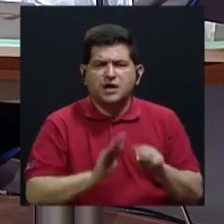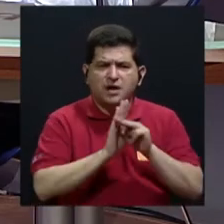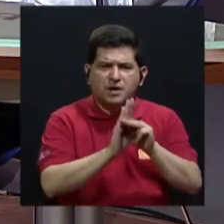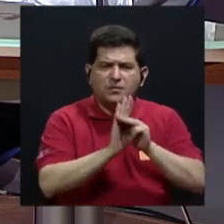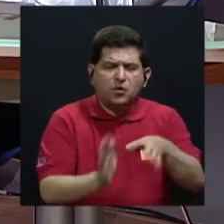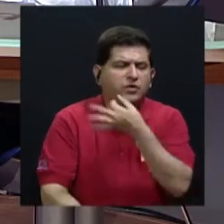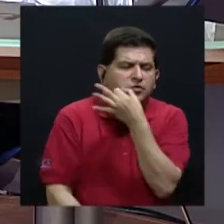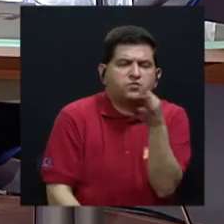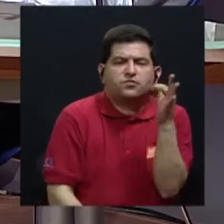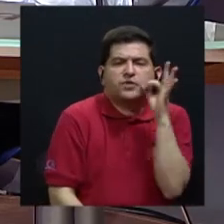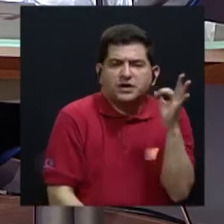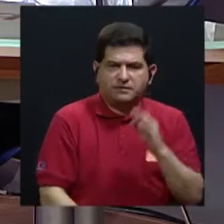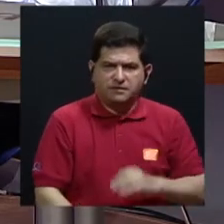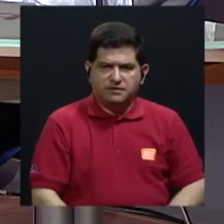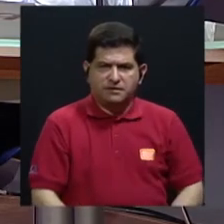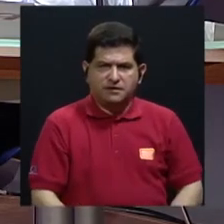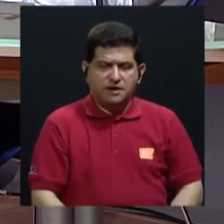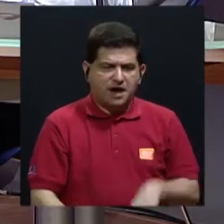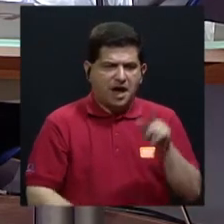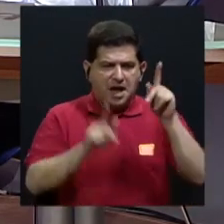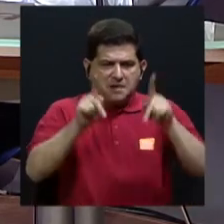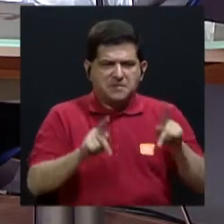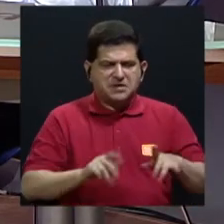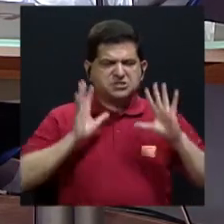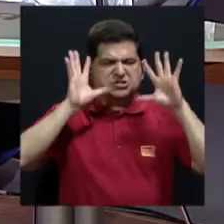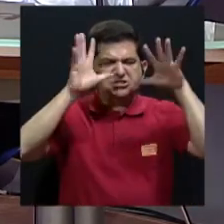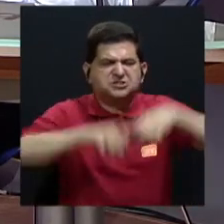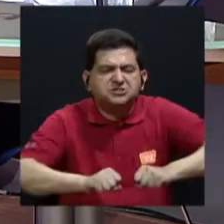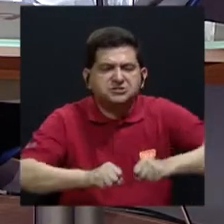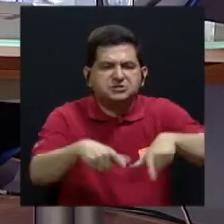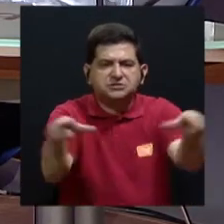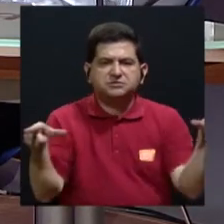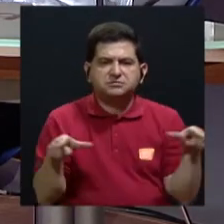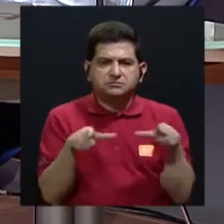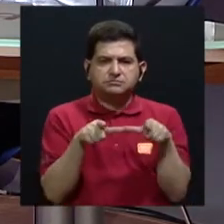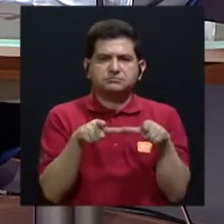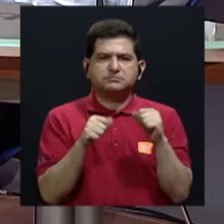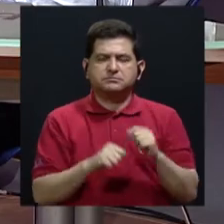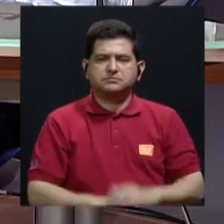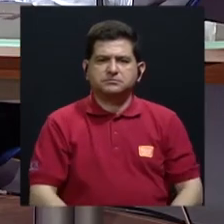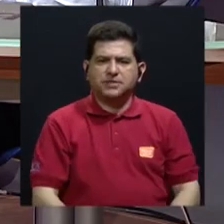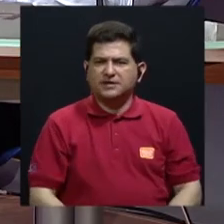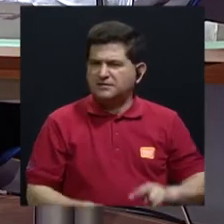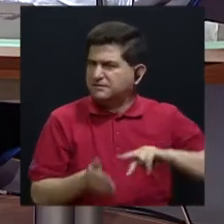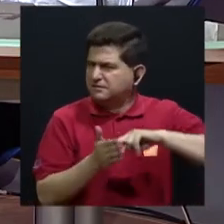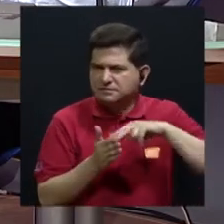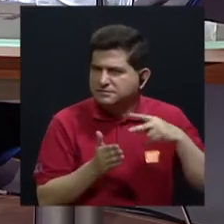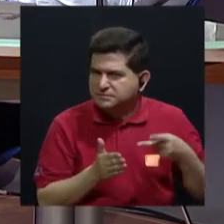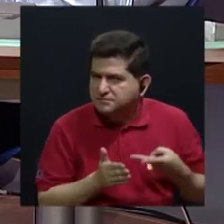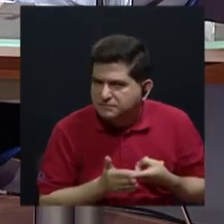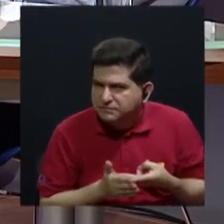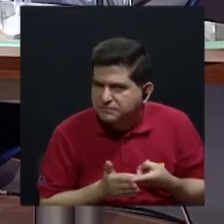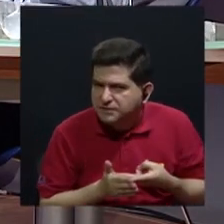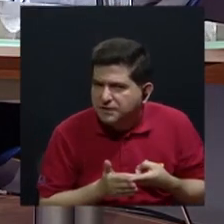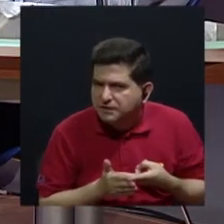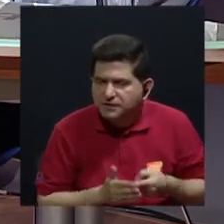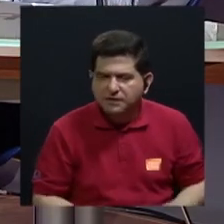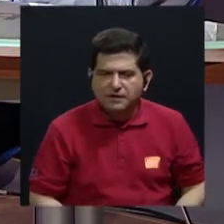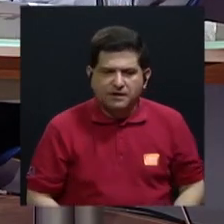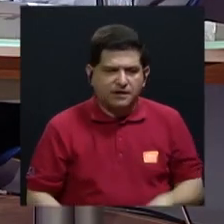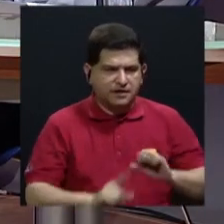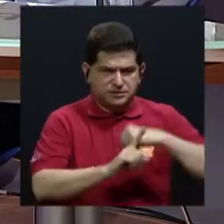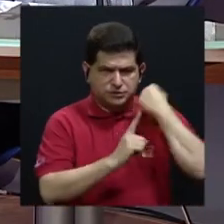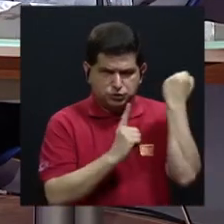finca, es que finqueros se apropian de esos territorios, ¿verdad? Quieres decir que esto se